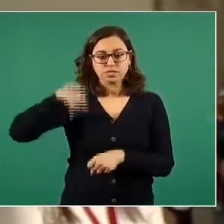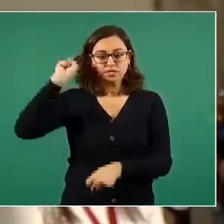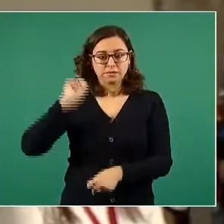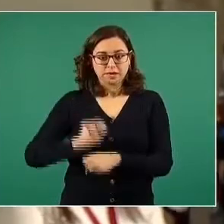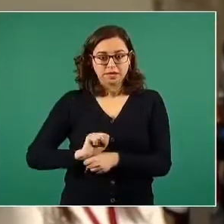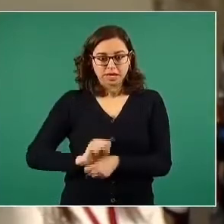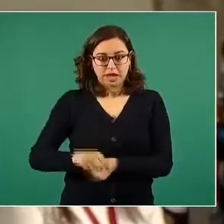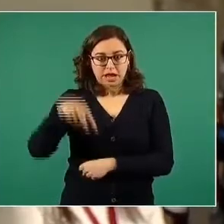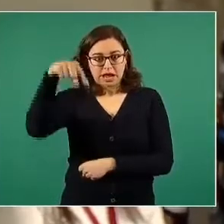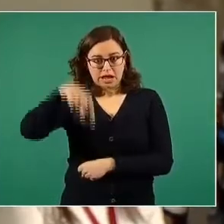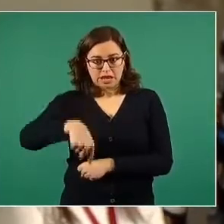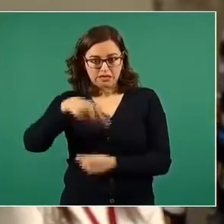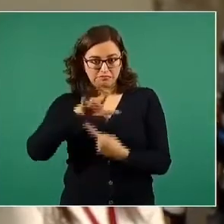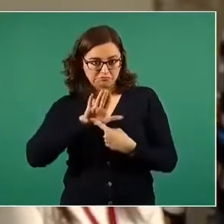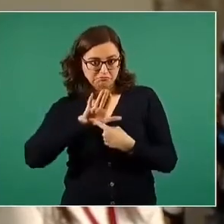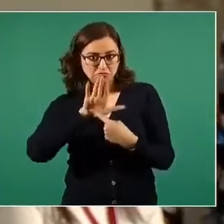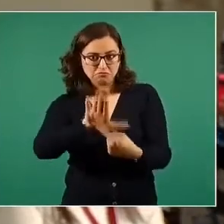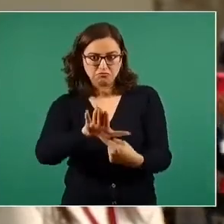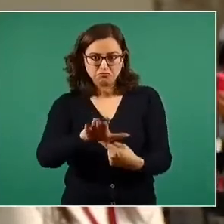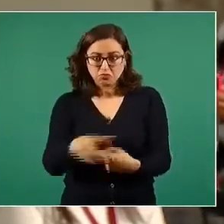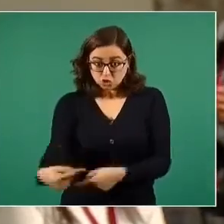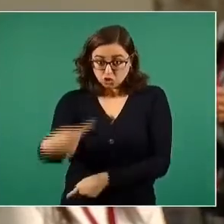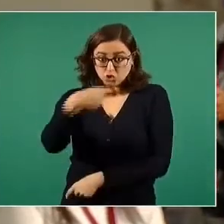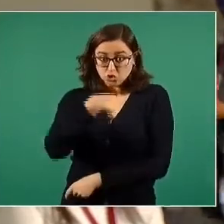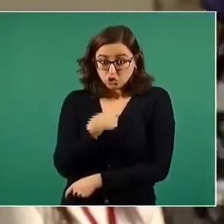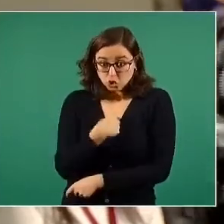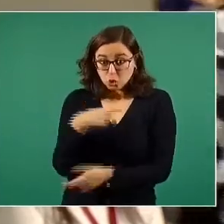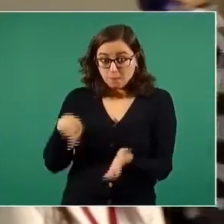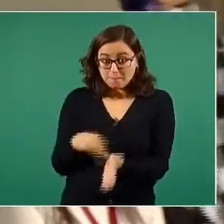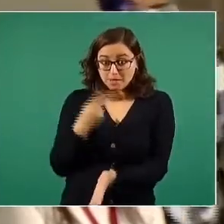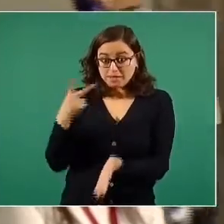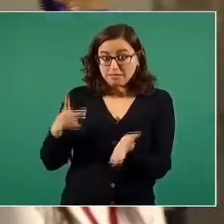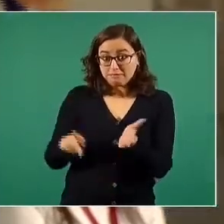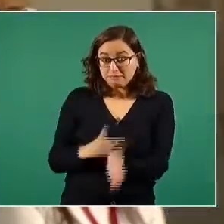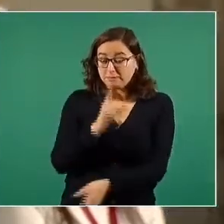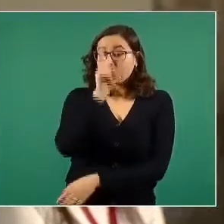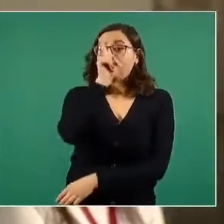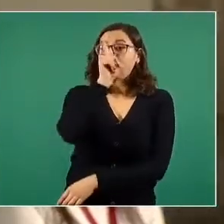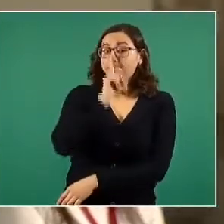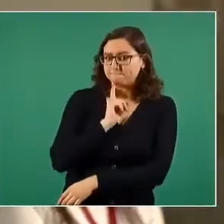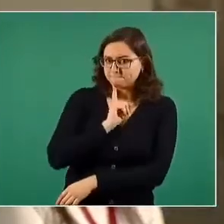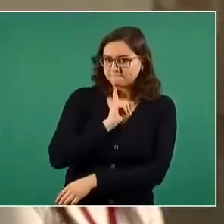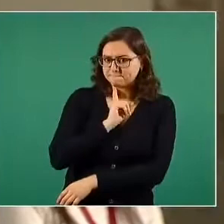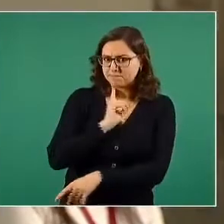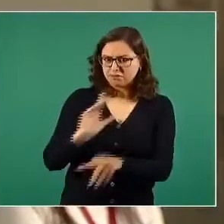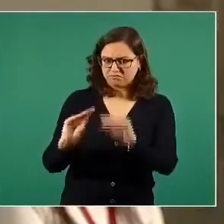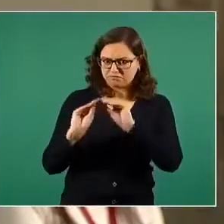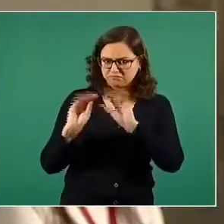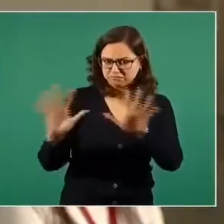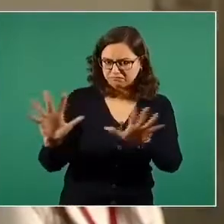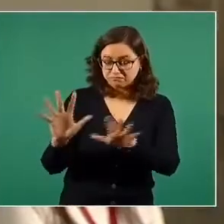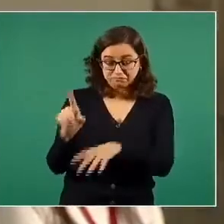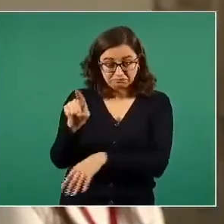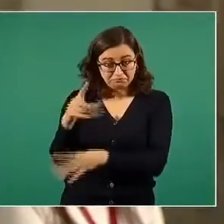aquí de mentir en tres ocasiones, en un ejercicio que me parece a mí